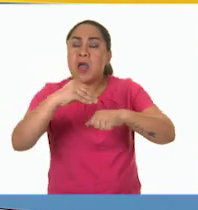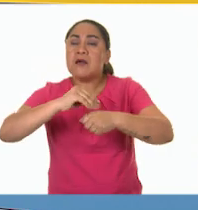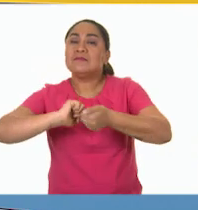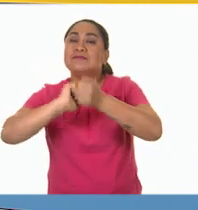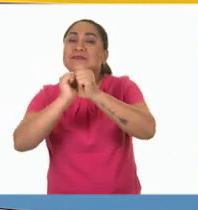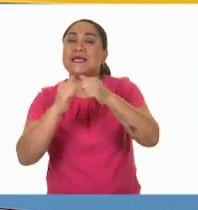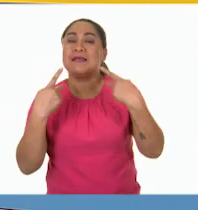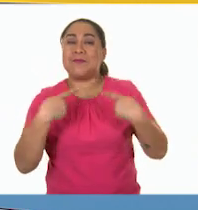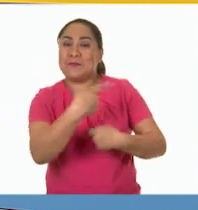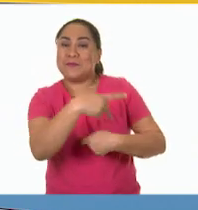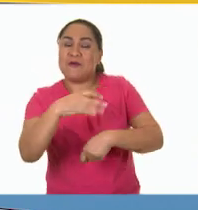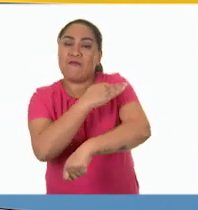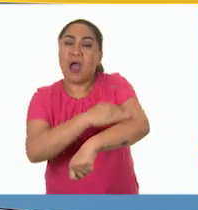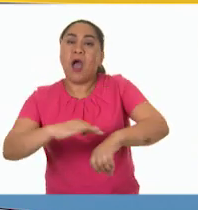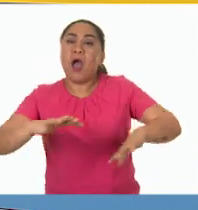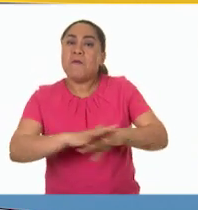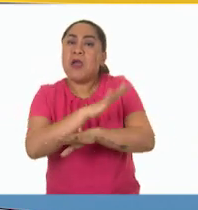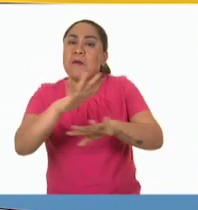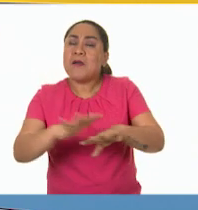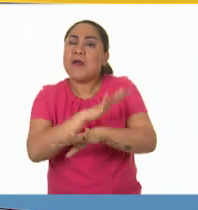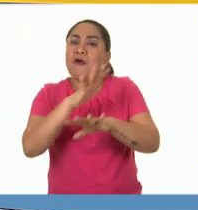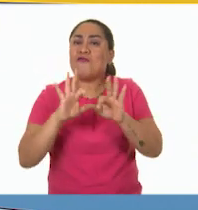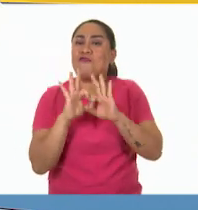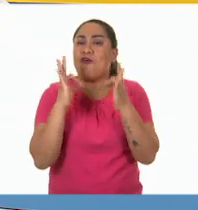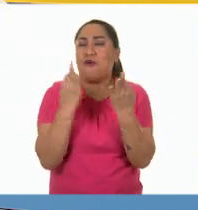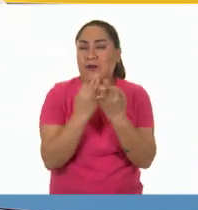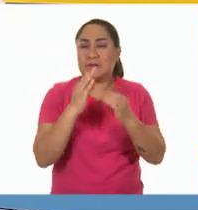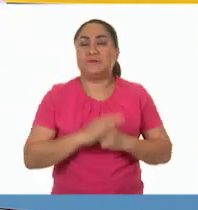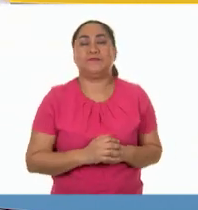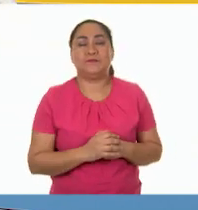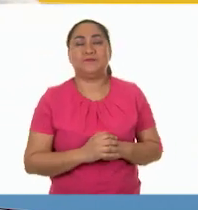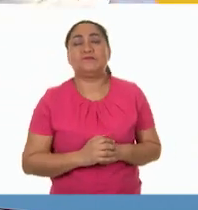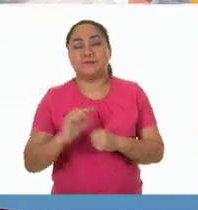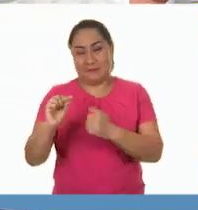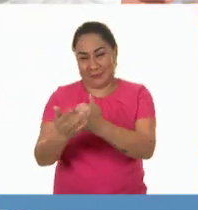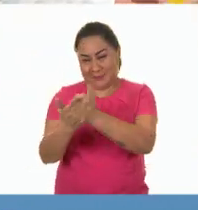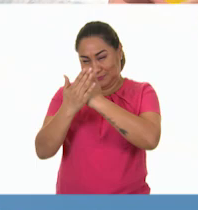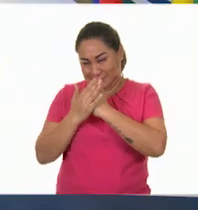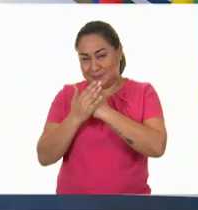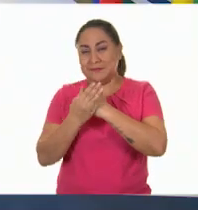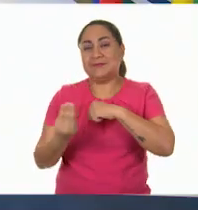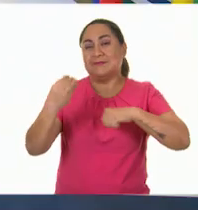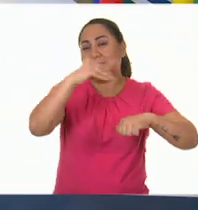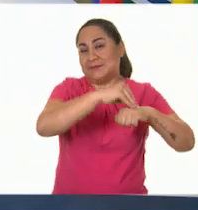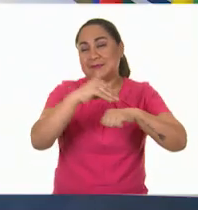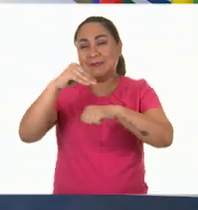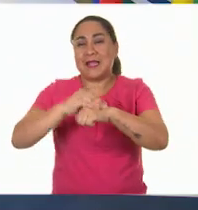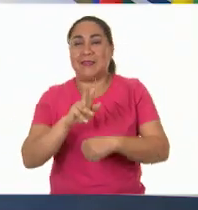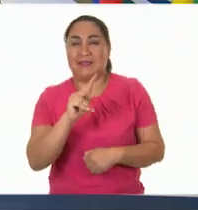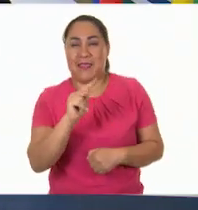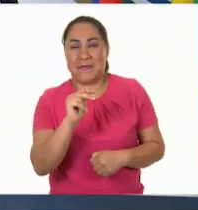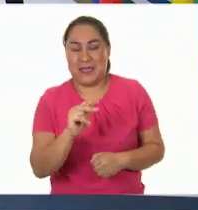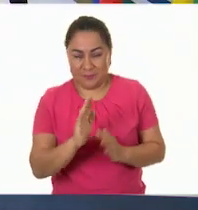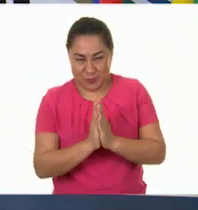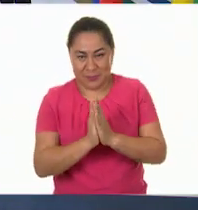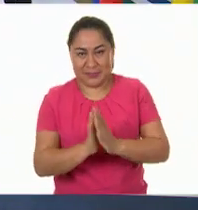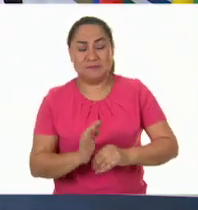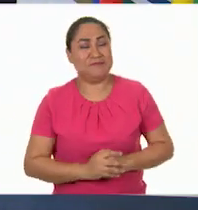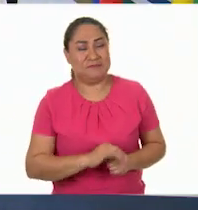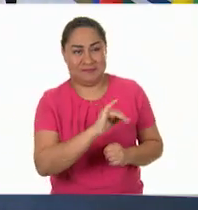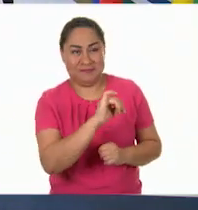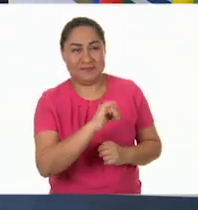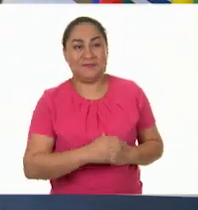alrededor del país. Jenny, ¿me ayudas a pegar estos dibujos de teles en nuestro mapa, por favor? Claro que sí.